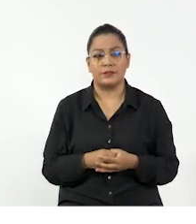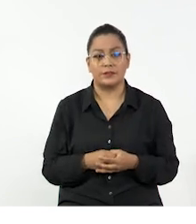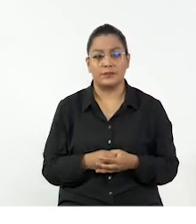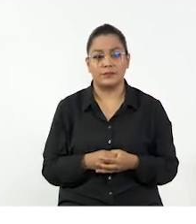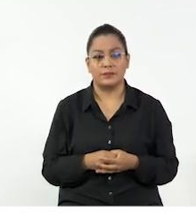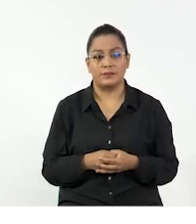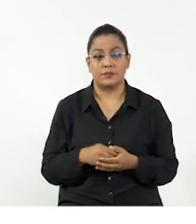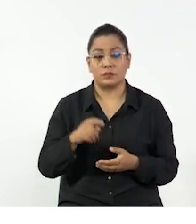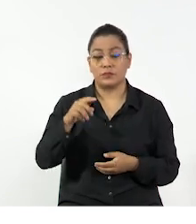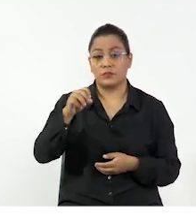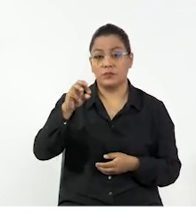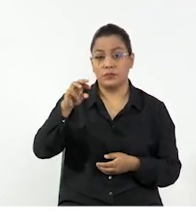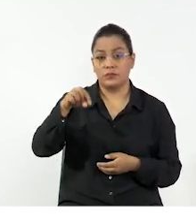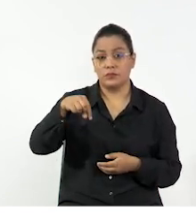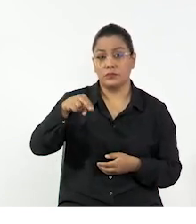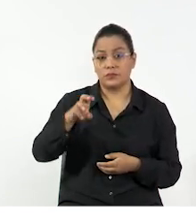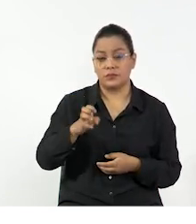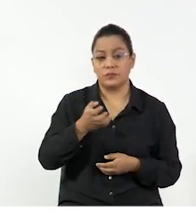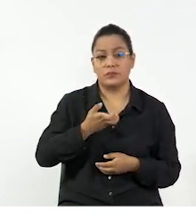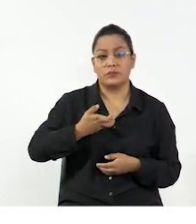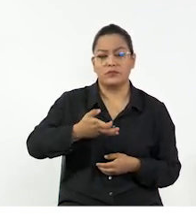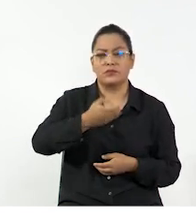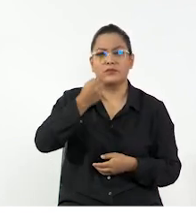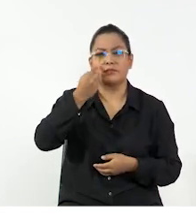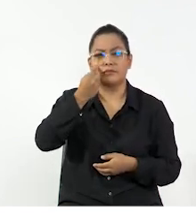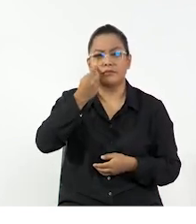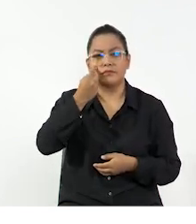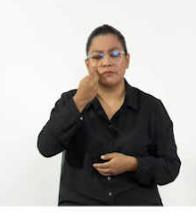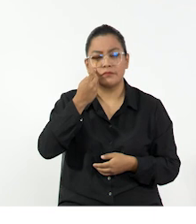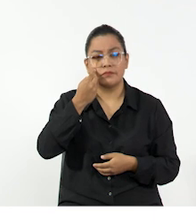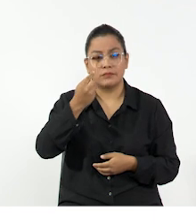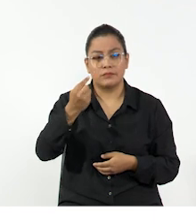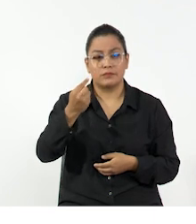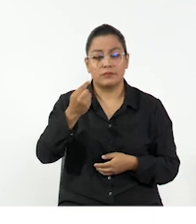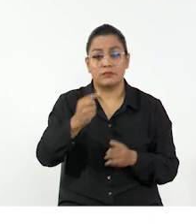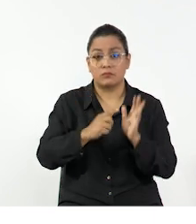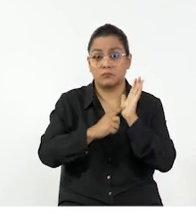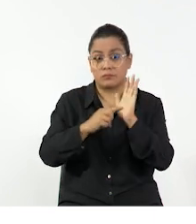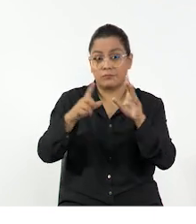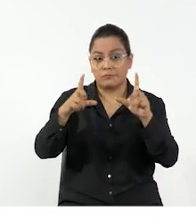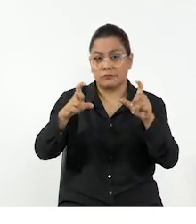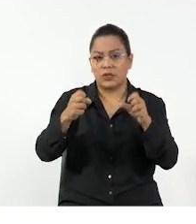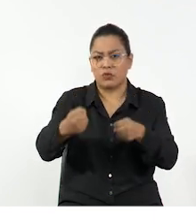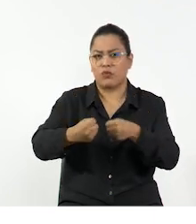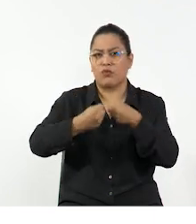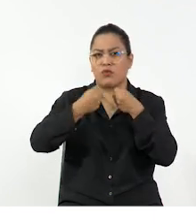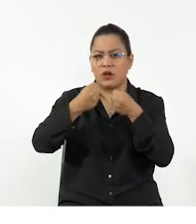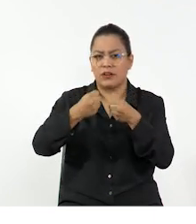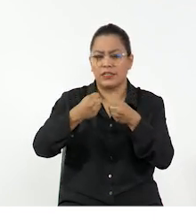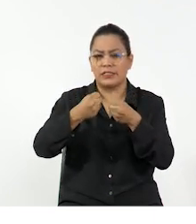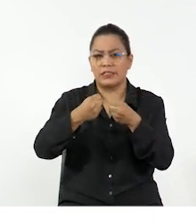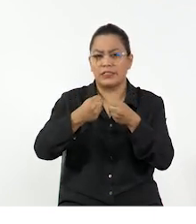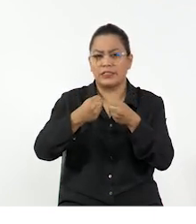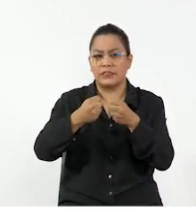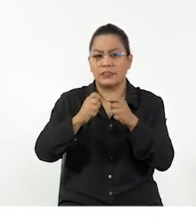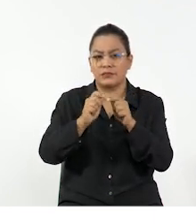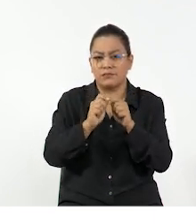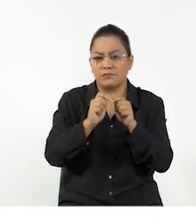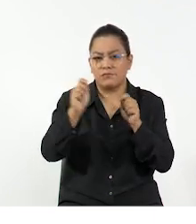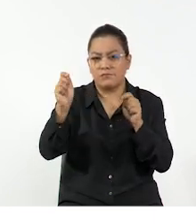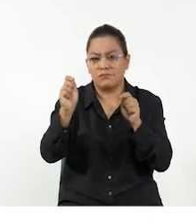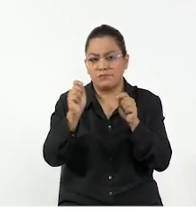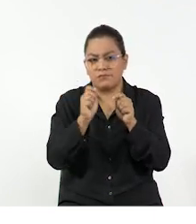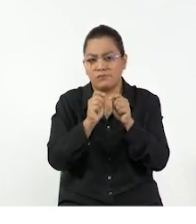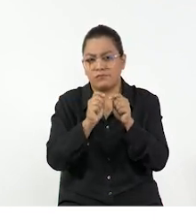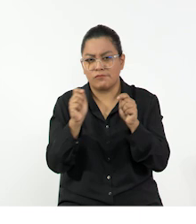fuerza. Ahora, en cuanto al torque, nosotros vamos a encontrar, como lo vemos en el diagrama, una fuerza que se aplica